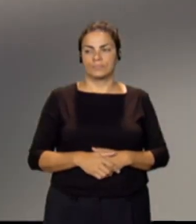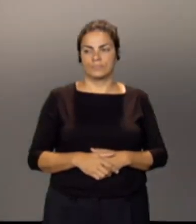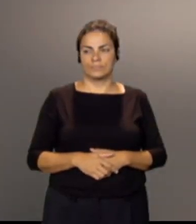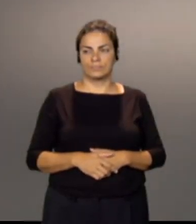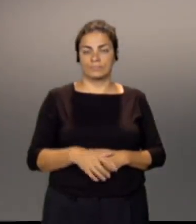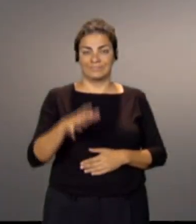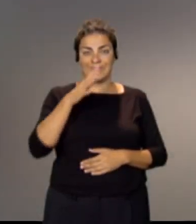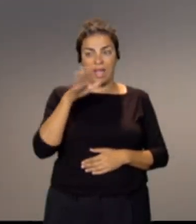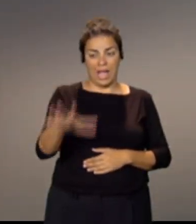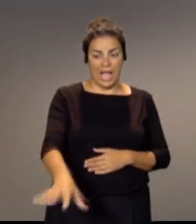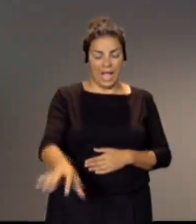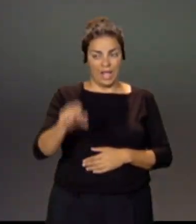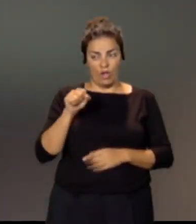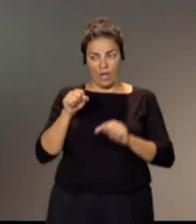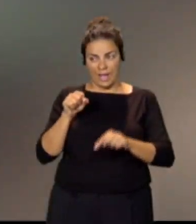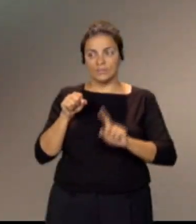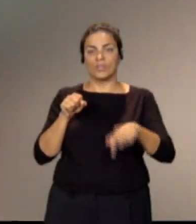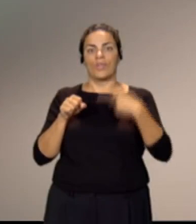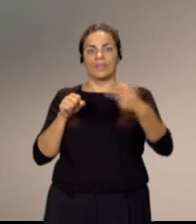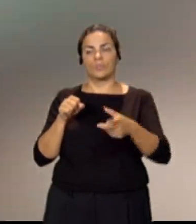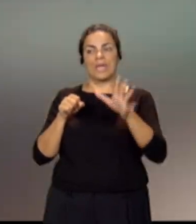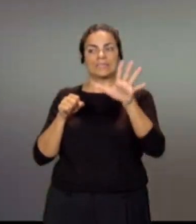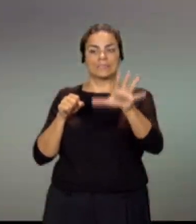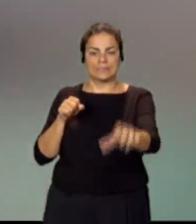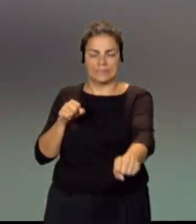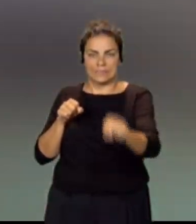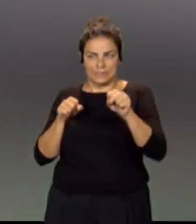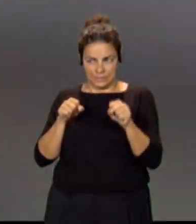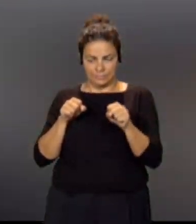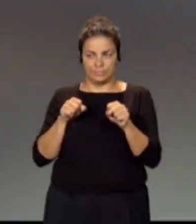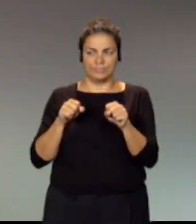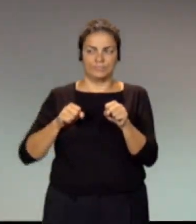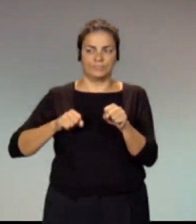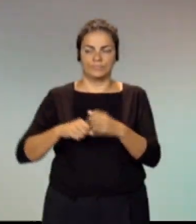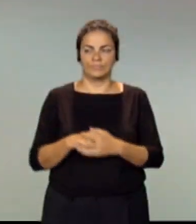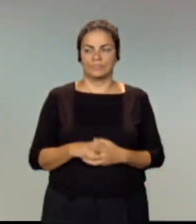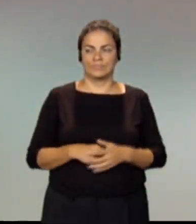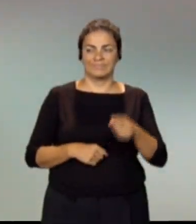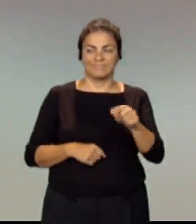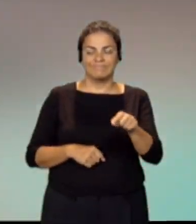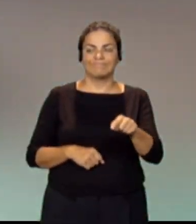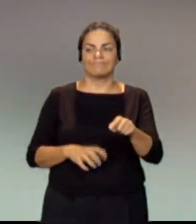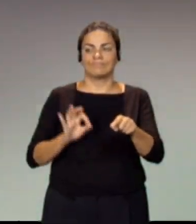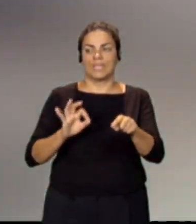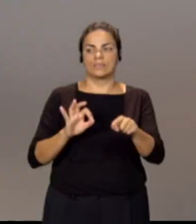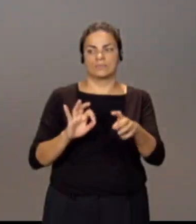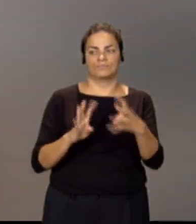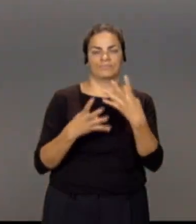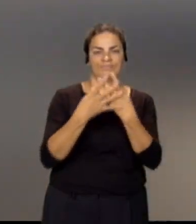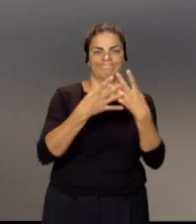Y después a coger esto. Esta es una aula trampa.